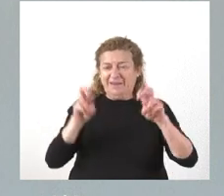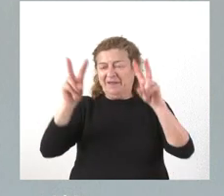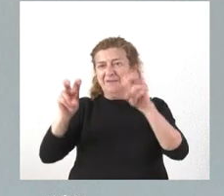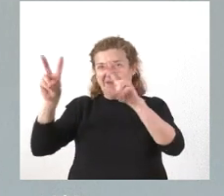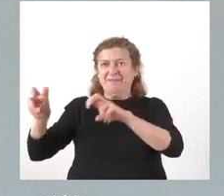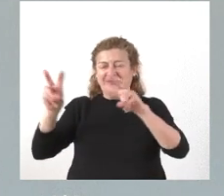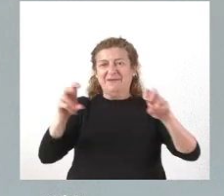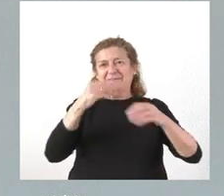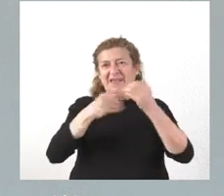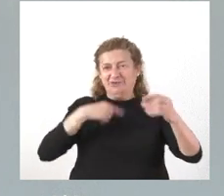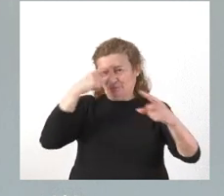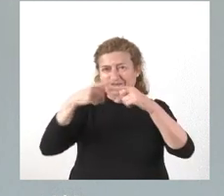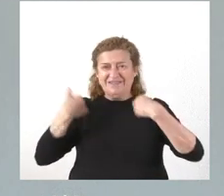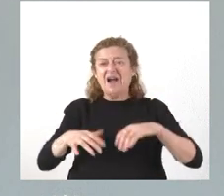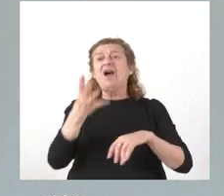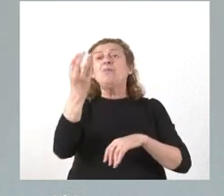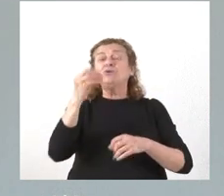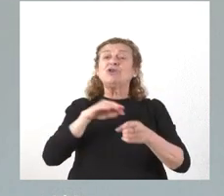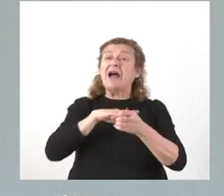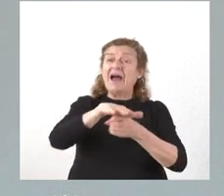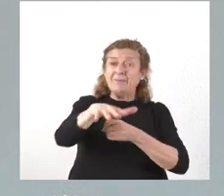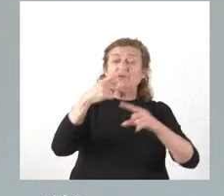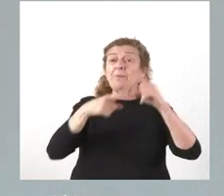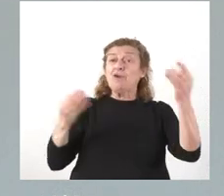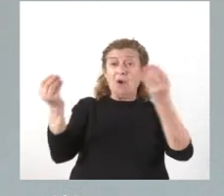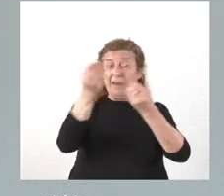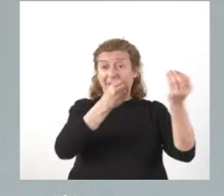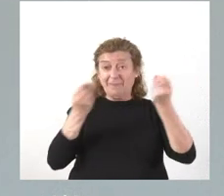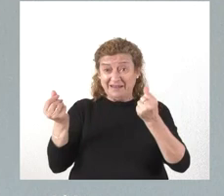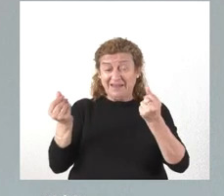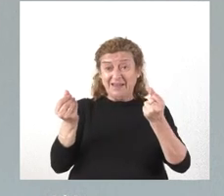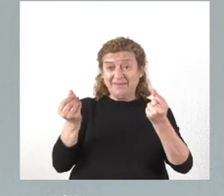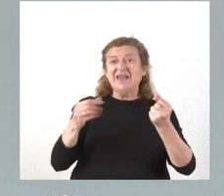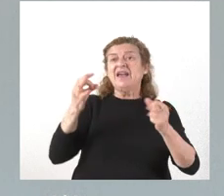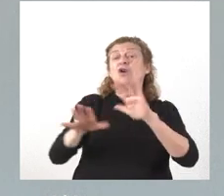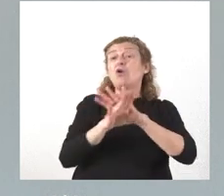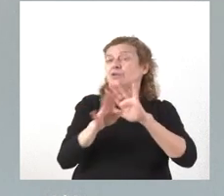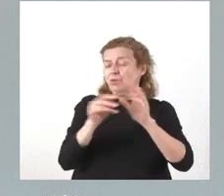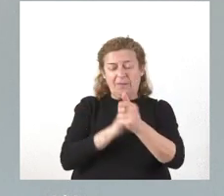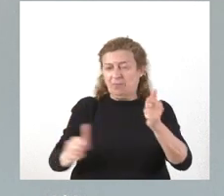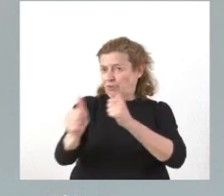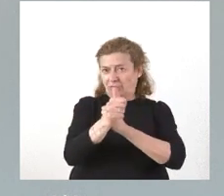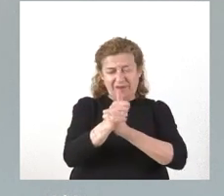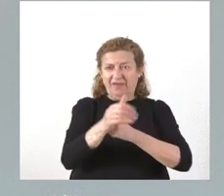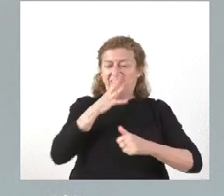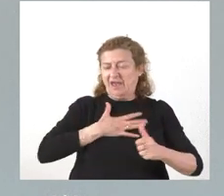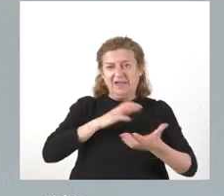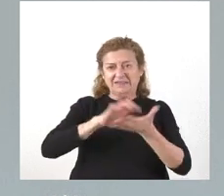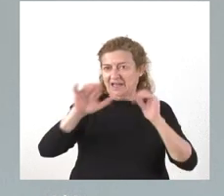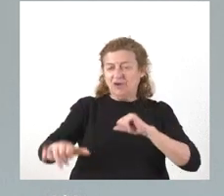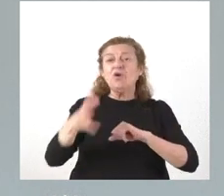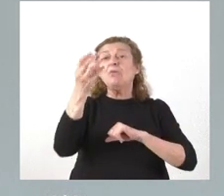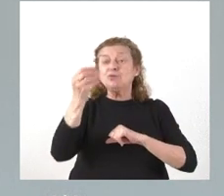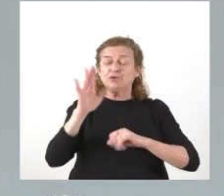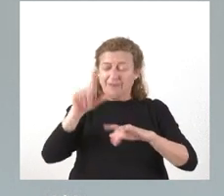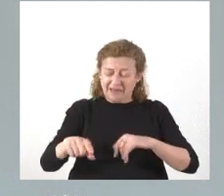de referencia, muchos en el ámbito del medioambiente, que sigue siendo una prioridad como señal de identidad de Castilla y León, muchos en el ámbito